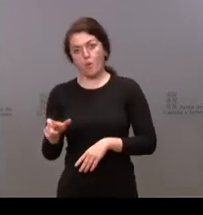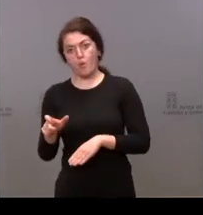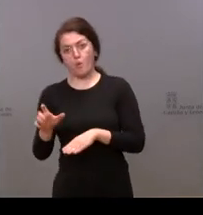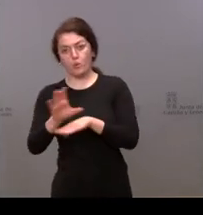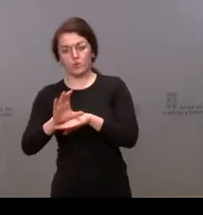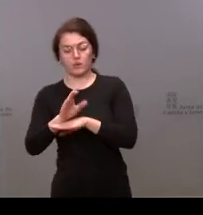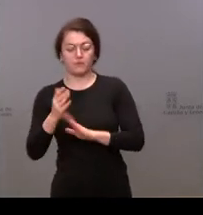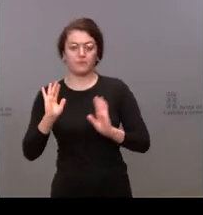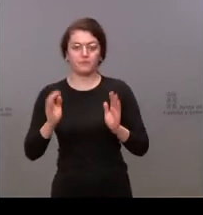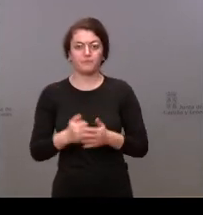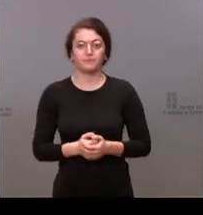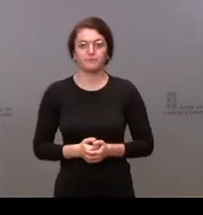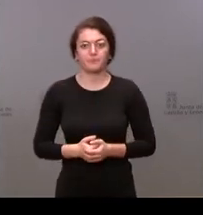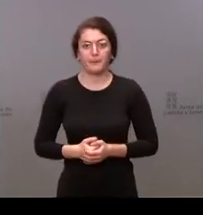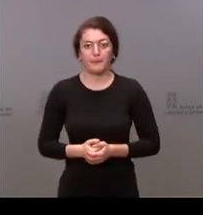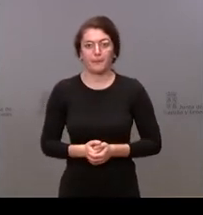responder.